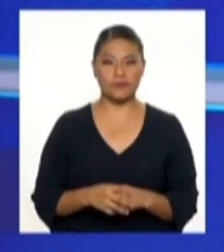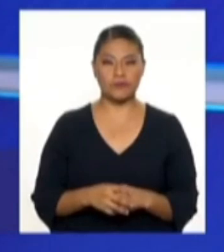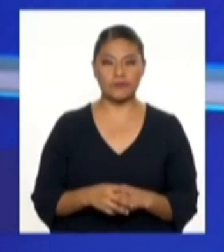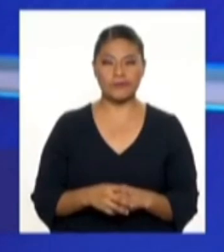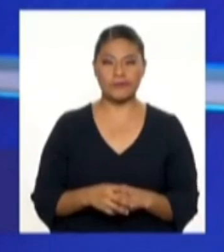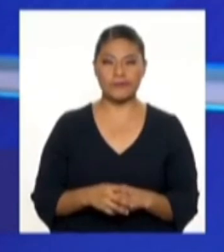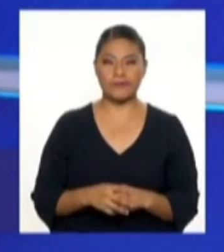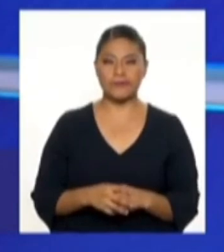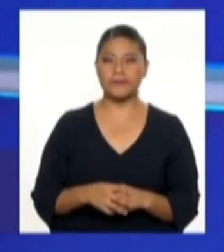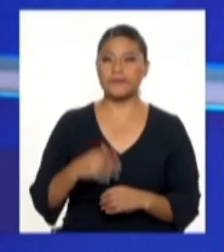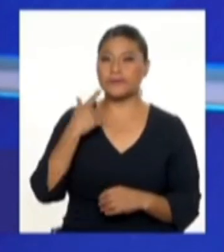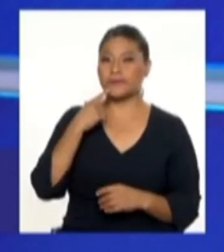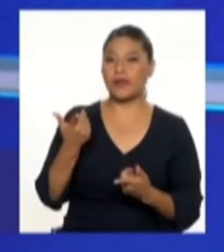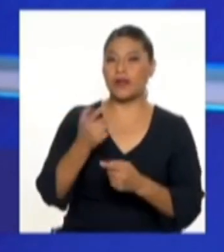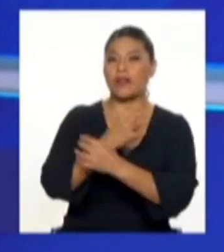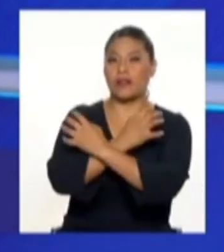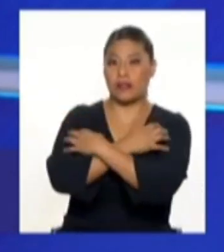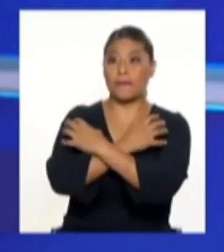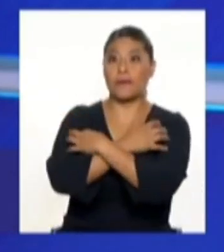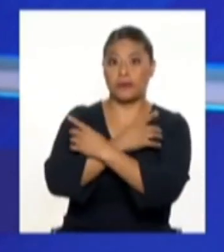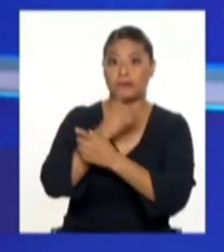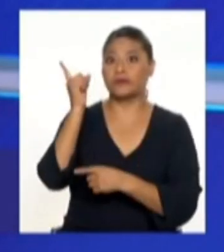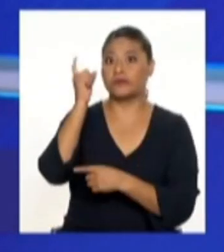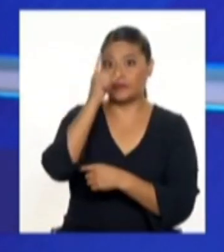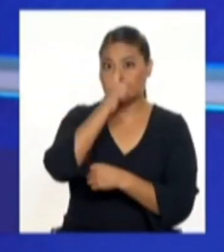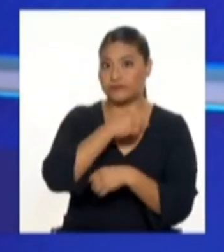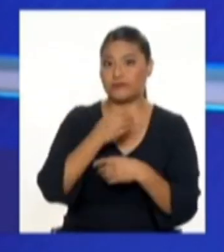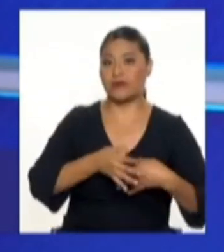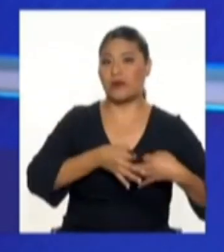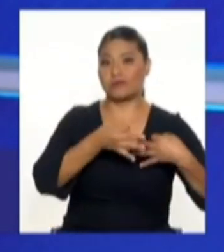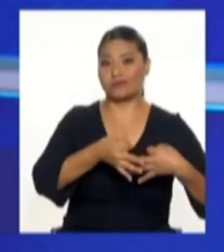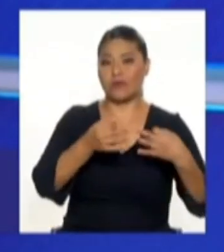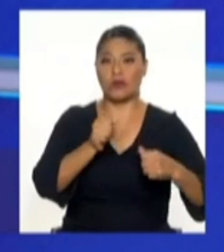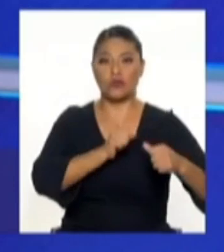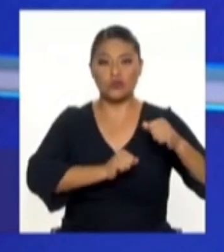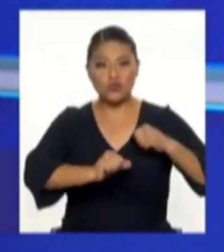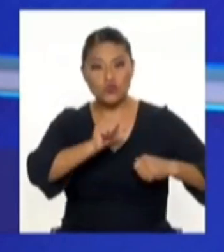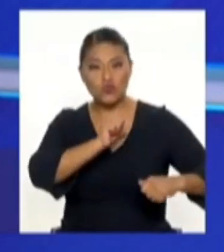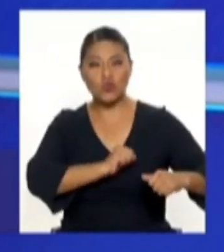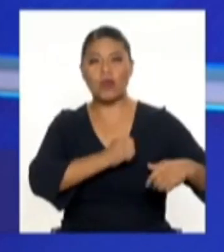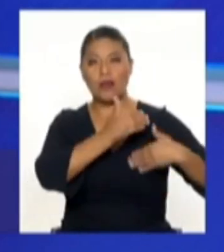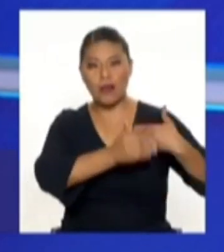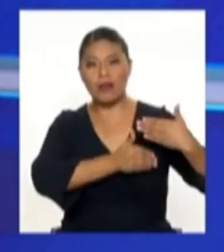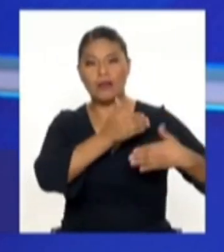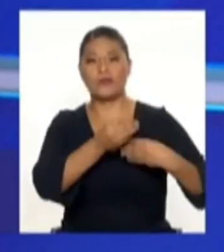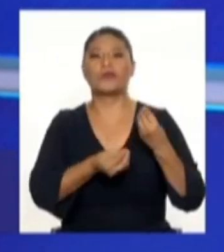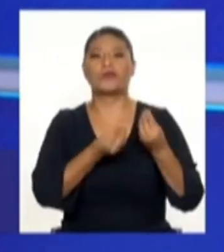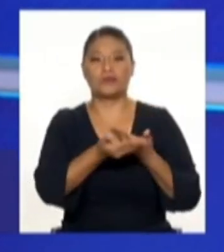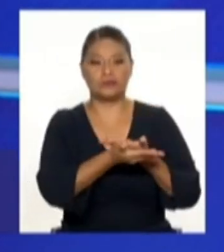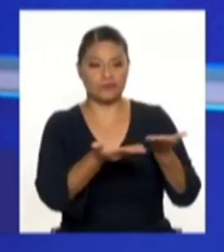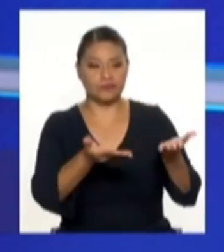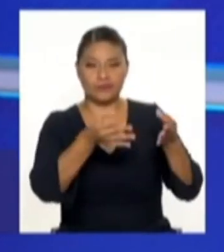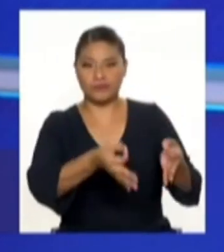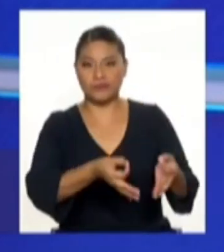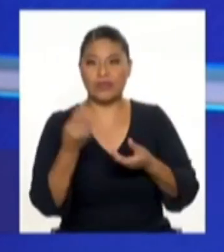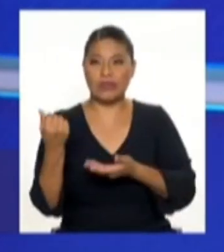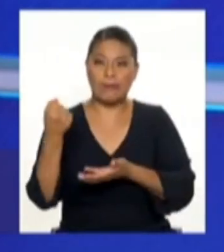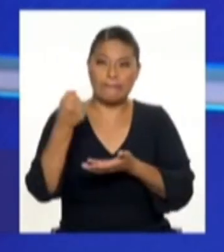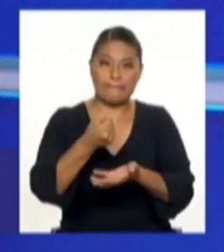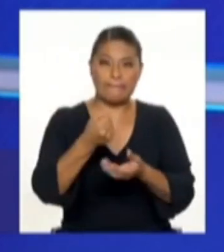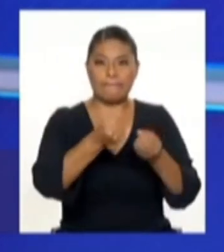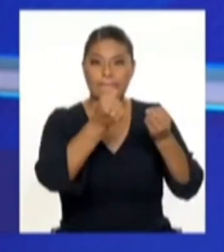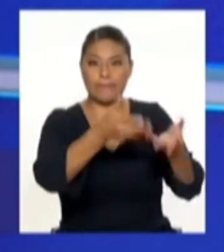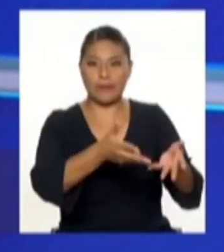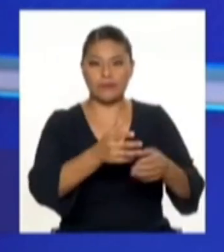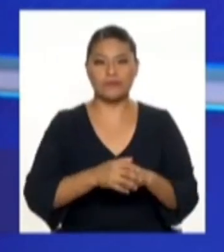Bueno, Lambayeque está sufriendo justamente porque estas obras no se han hecho. Y vamos a seguir gastando dinero, no invirtiéndolo. Porque, ¿a qué